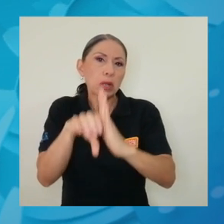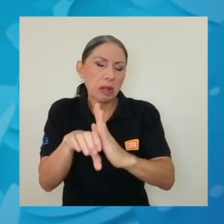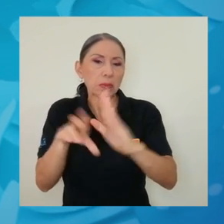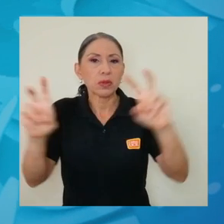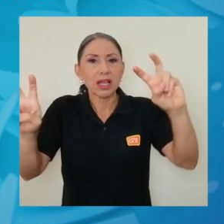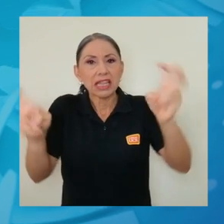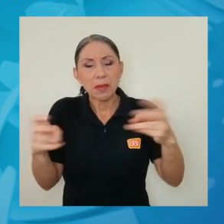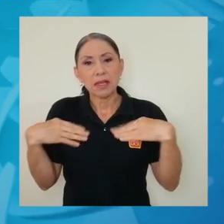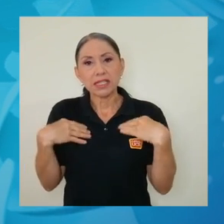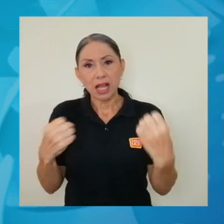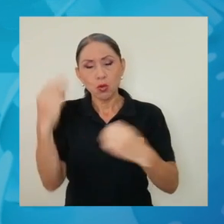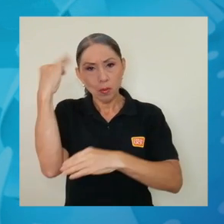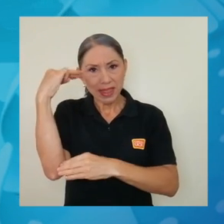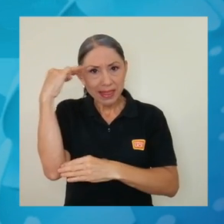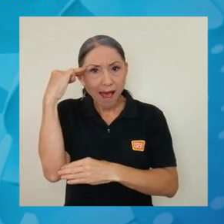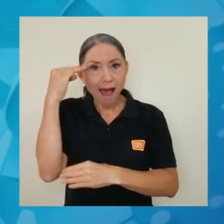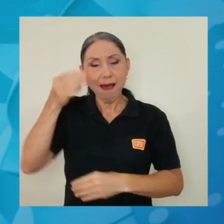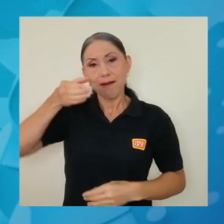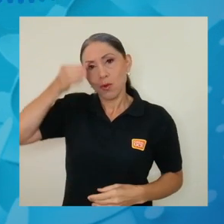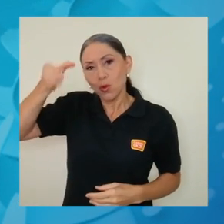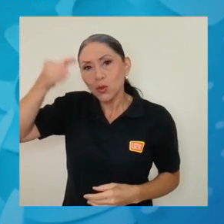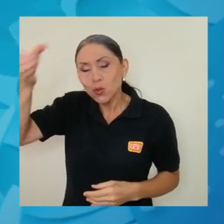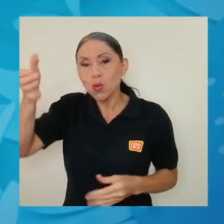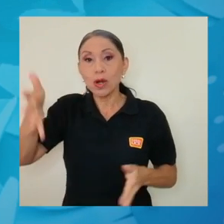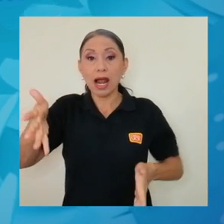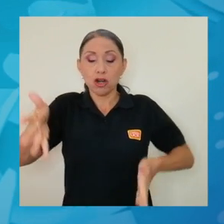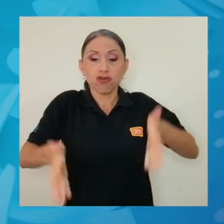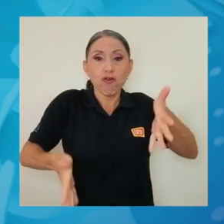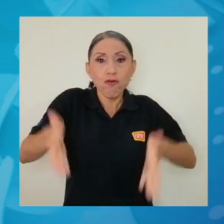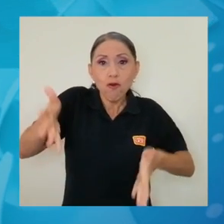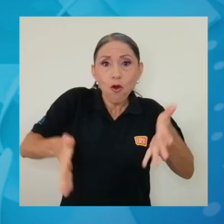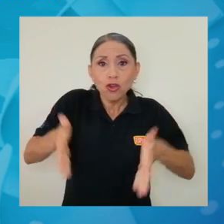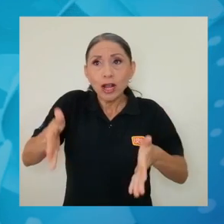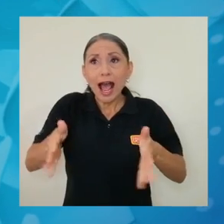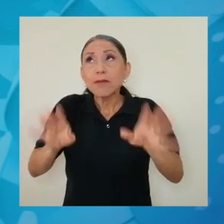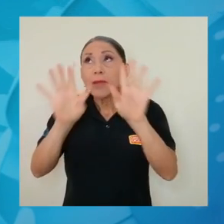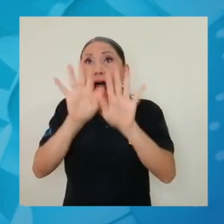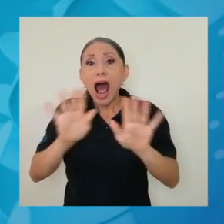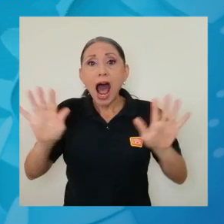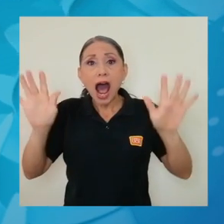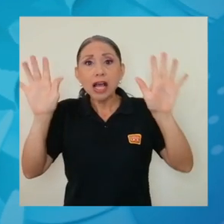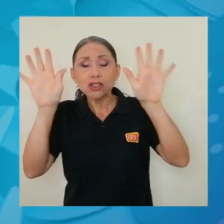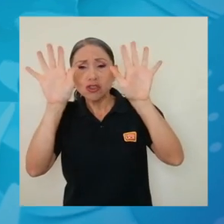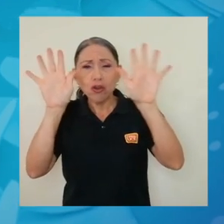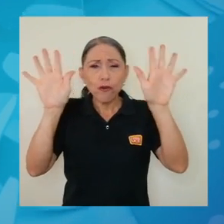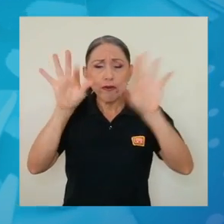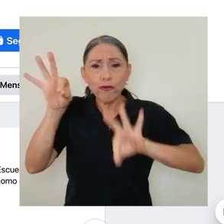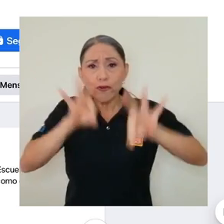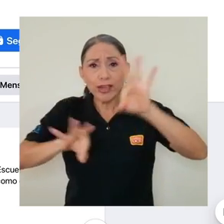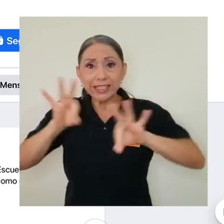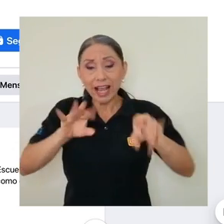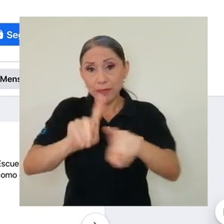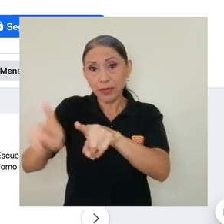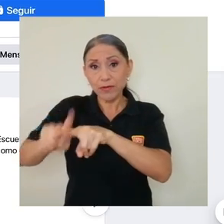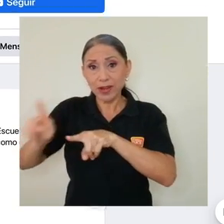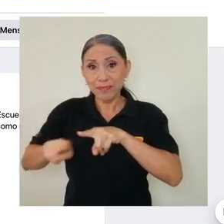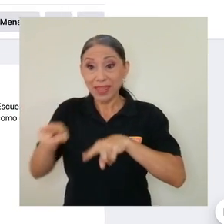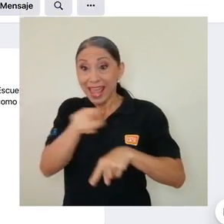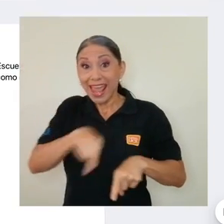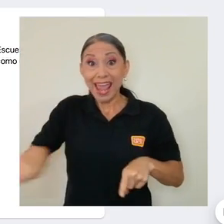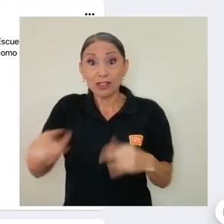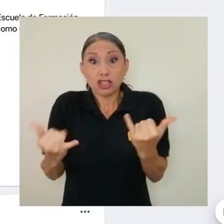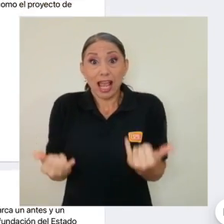temáticas de salud mental cultura robótica astrofísica entre otras y las cuales se